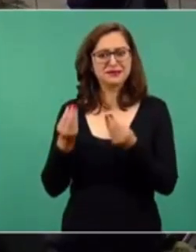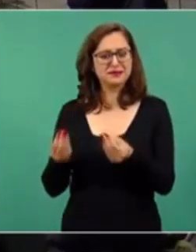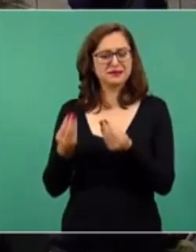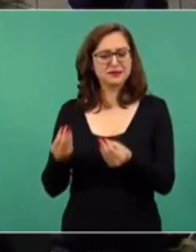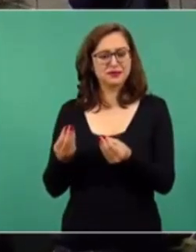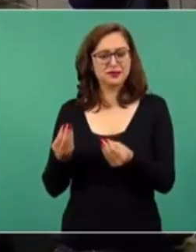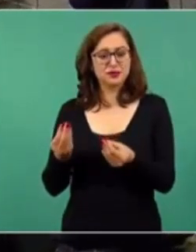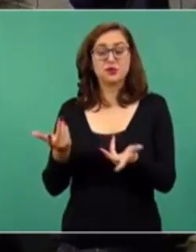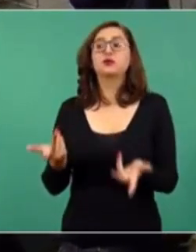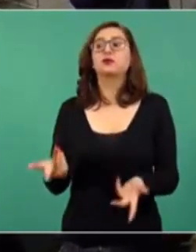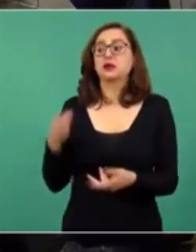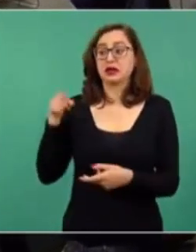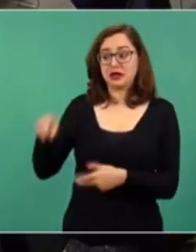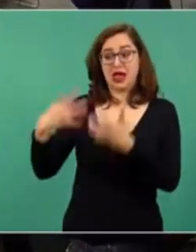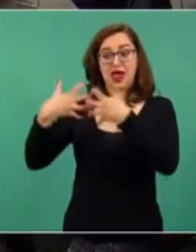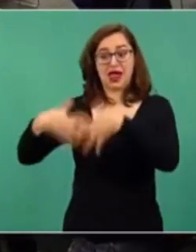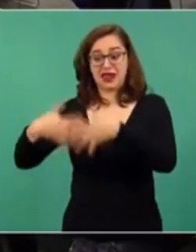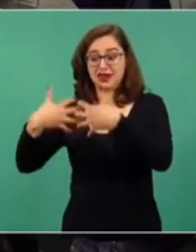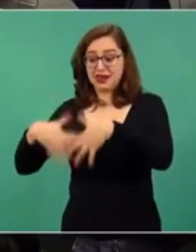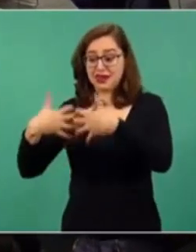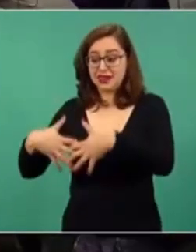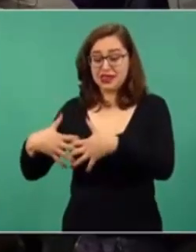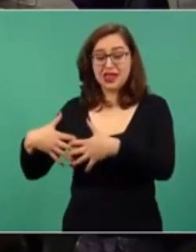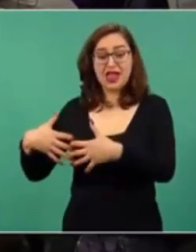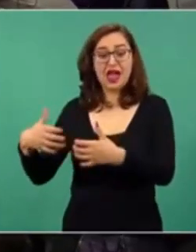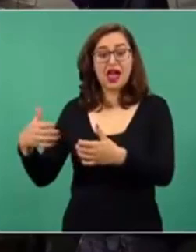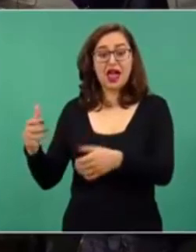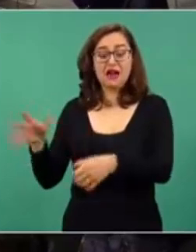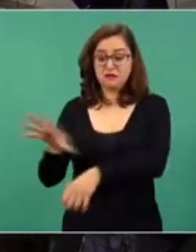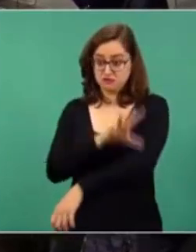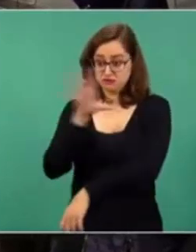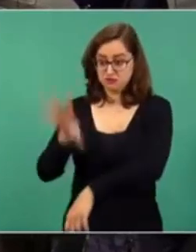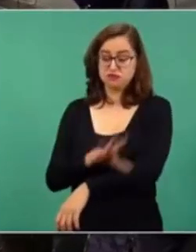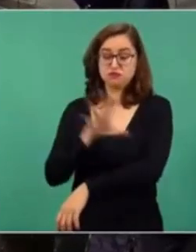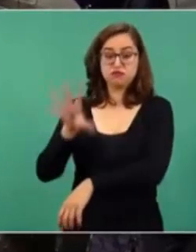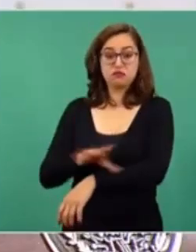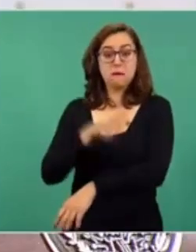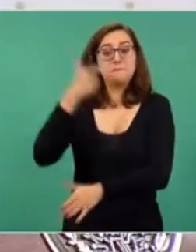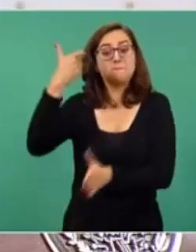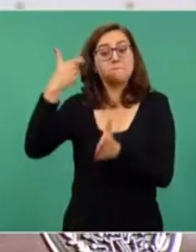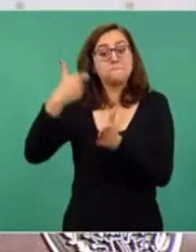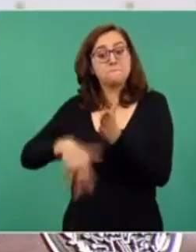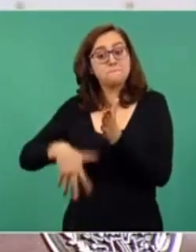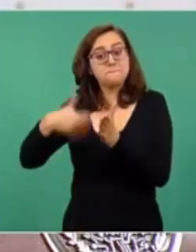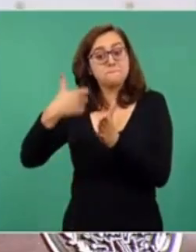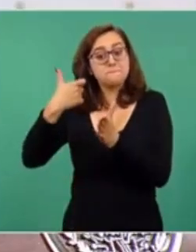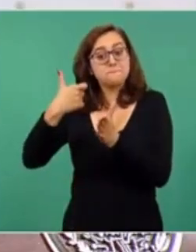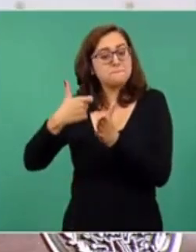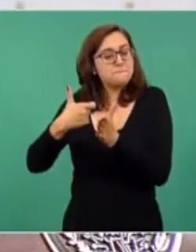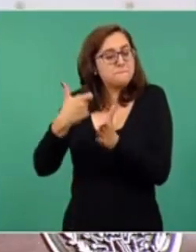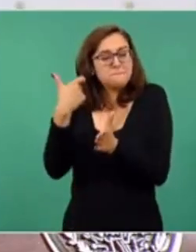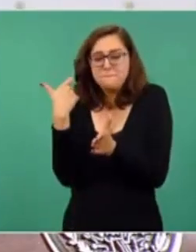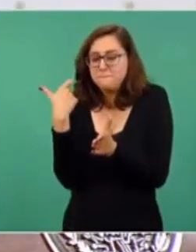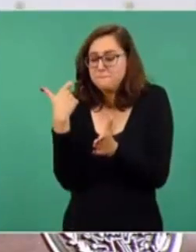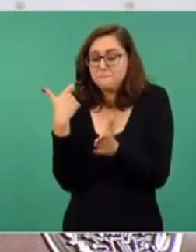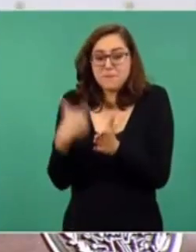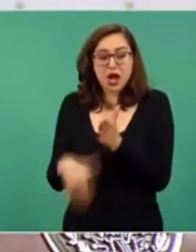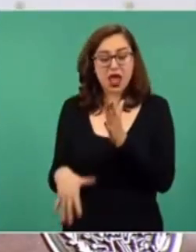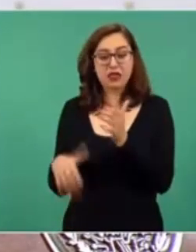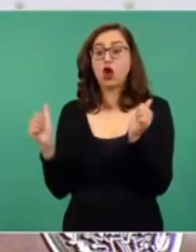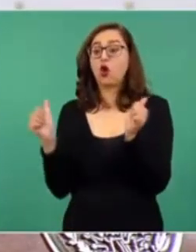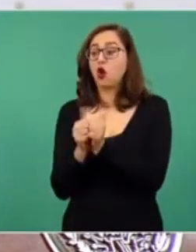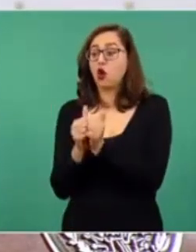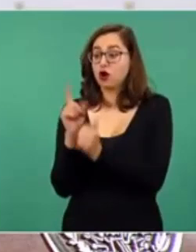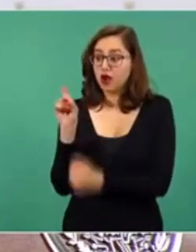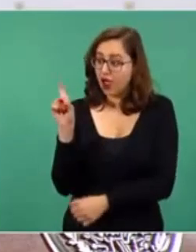es energía eléctrica barata, la energía eléctrica más barata es la que